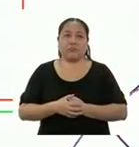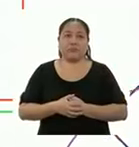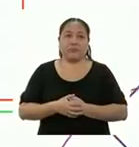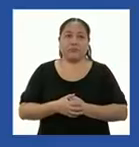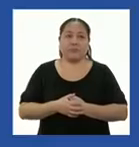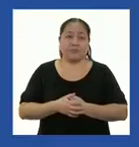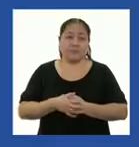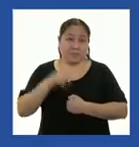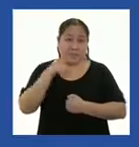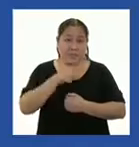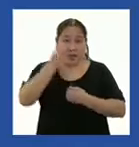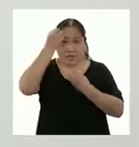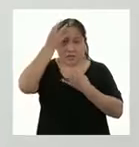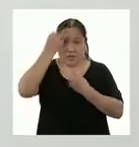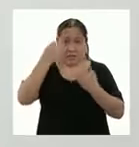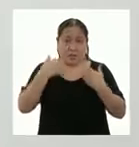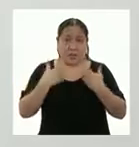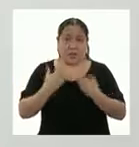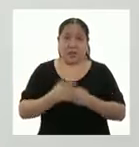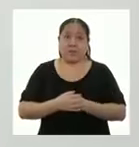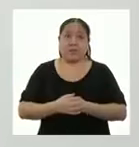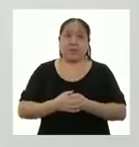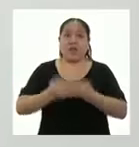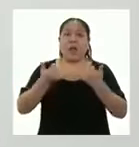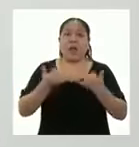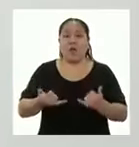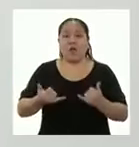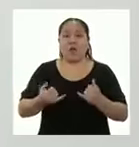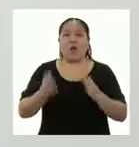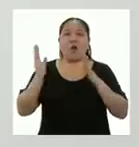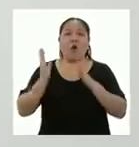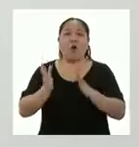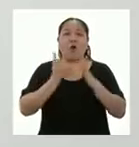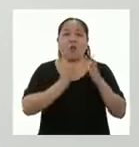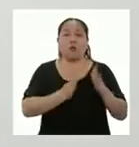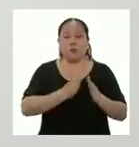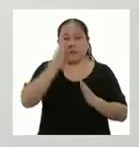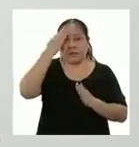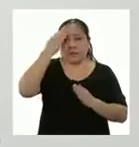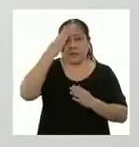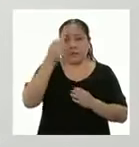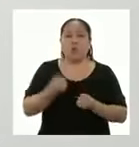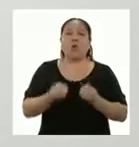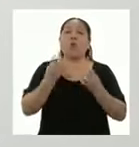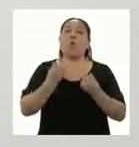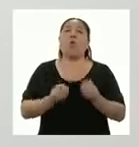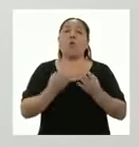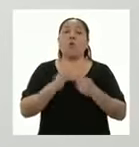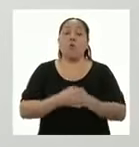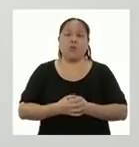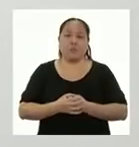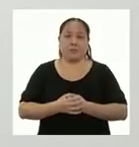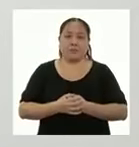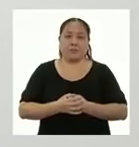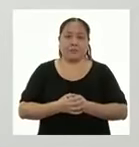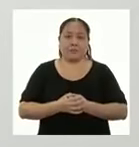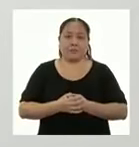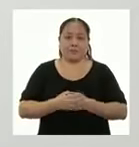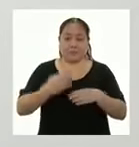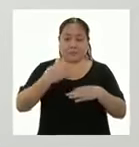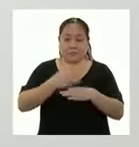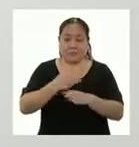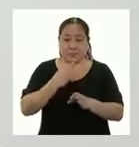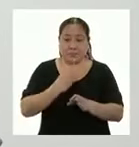Esa es toda la información que tenemos. Ahora, ordenémosla para poder calcular el perímetro. Yanira dijo que la forma del